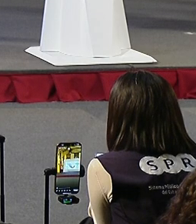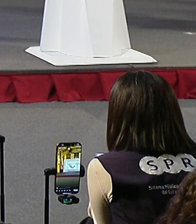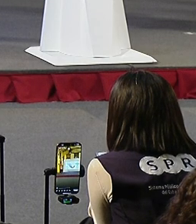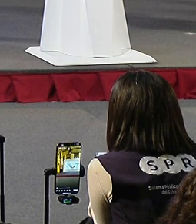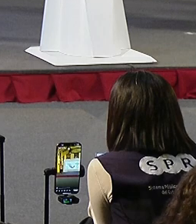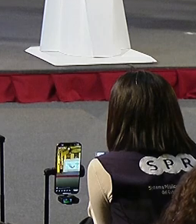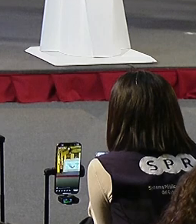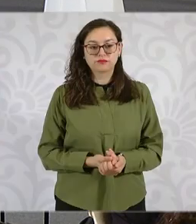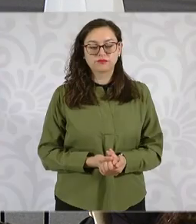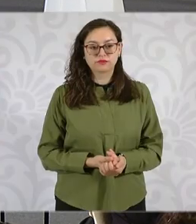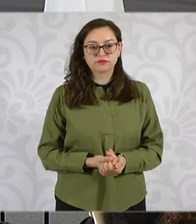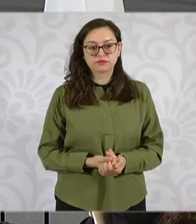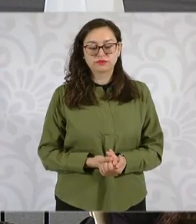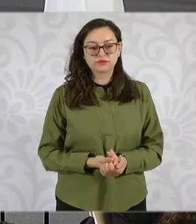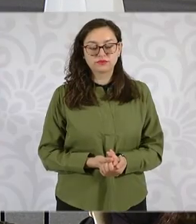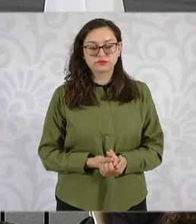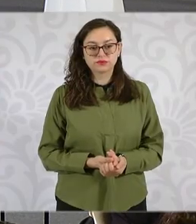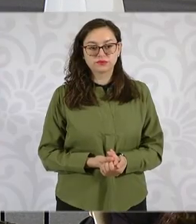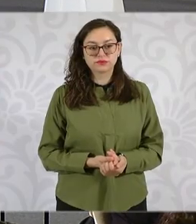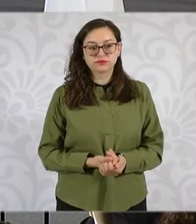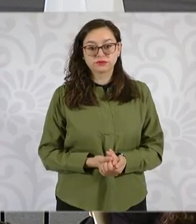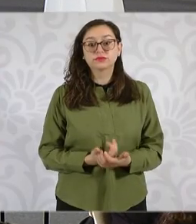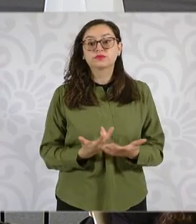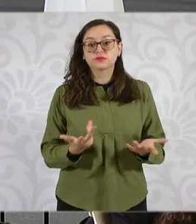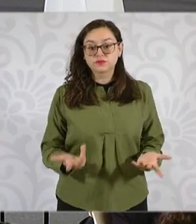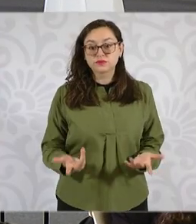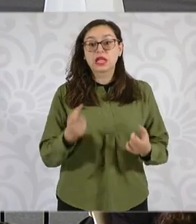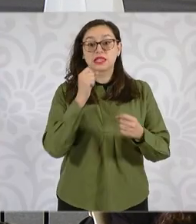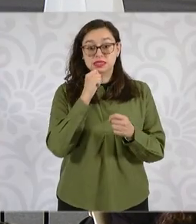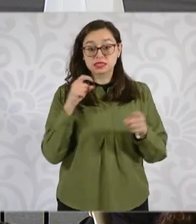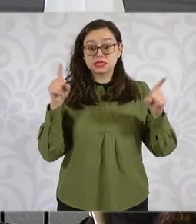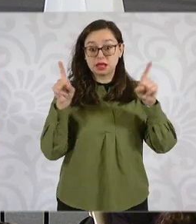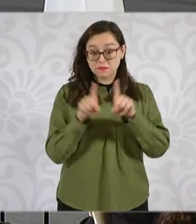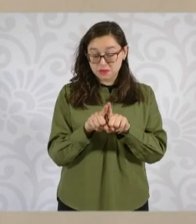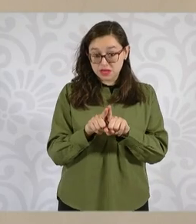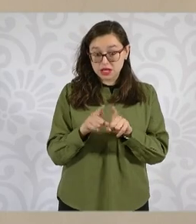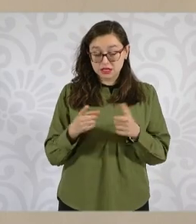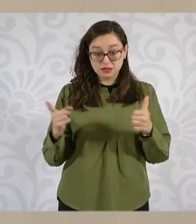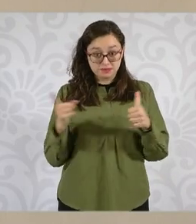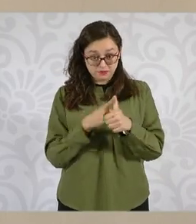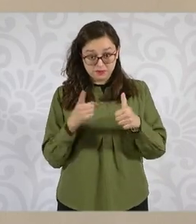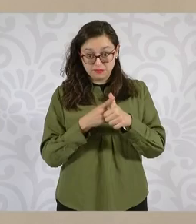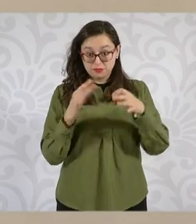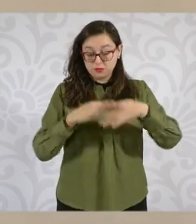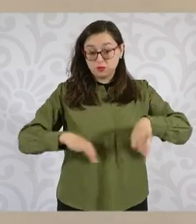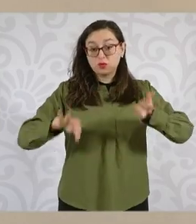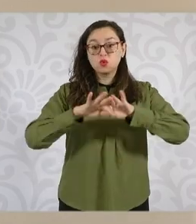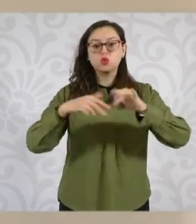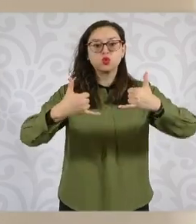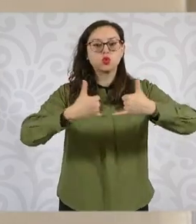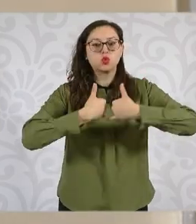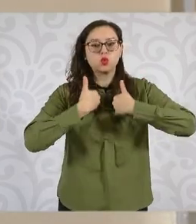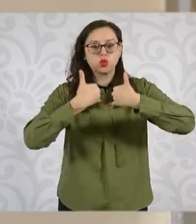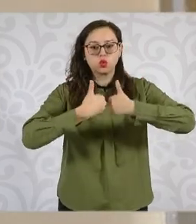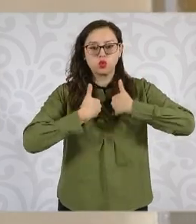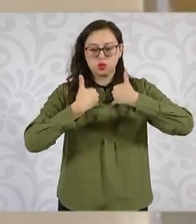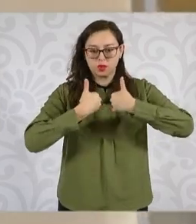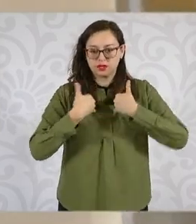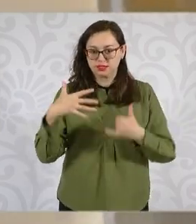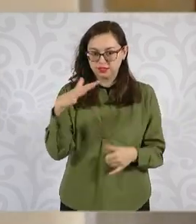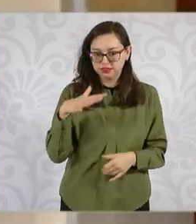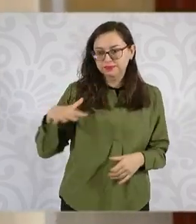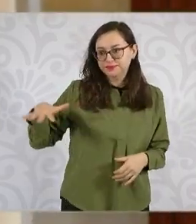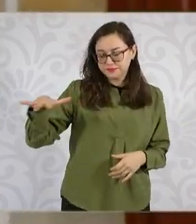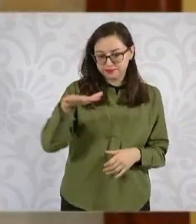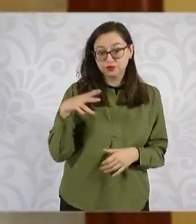vivienda en renta para jóvenes de manera prioritaria, pero también en la población en general, en las condiciones